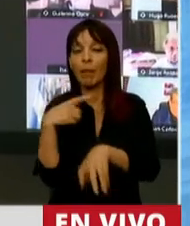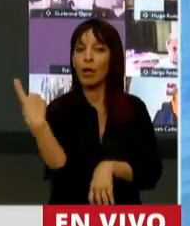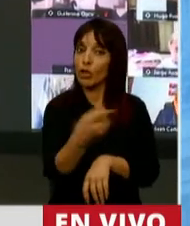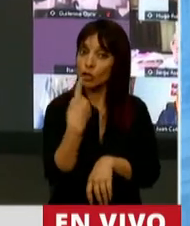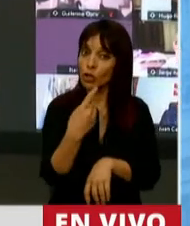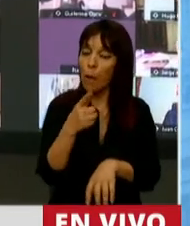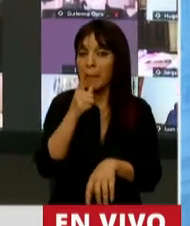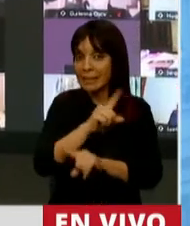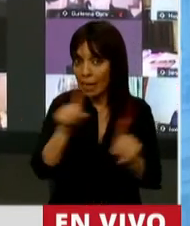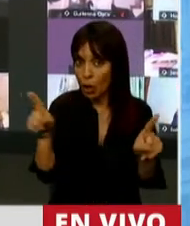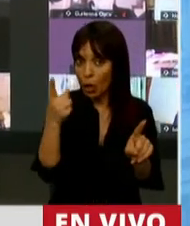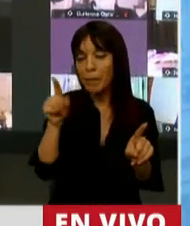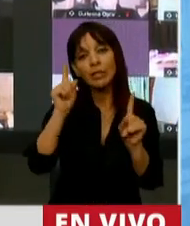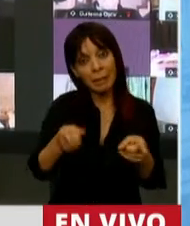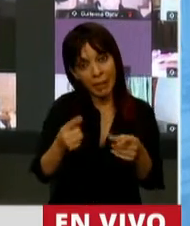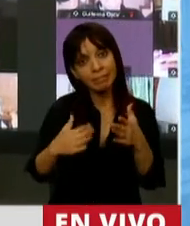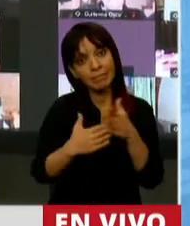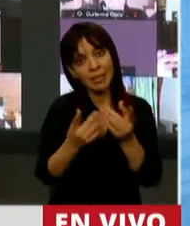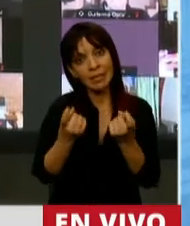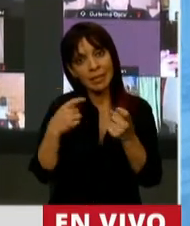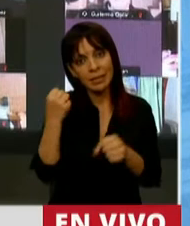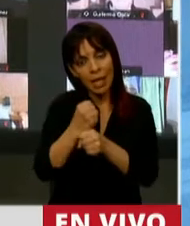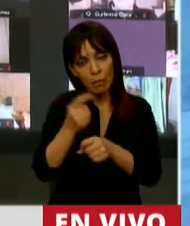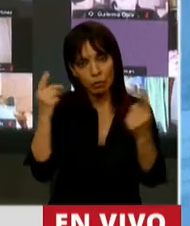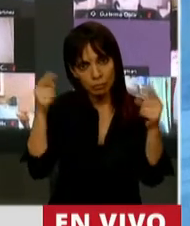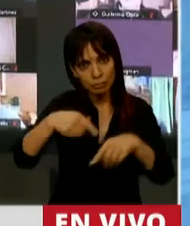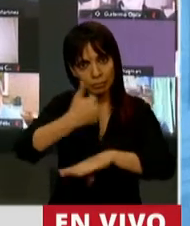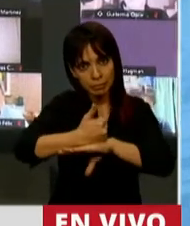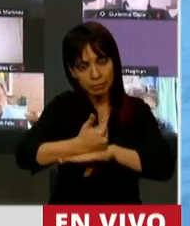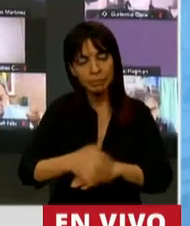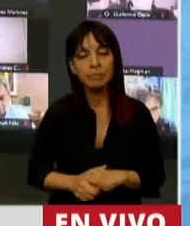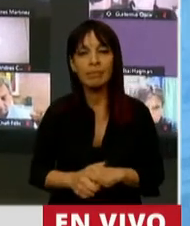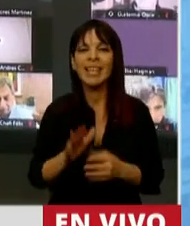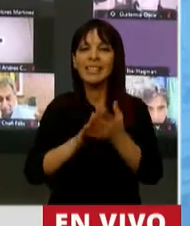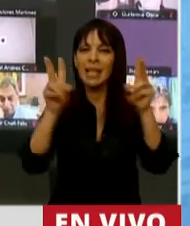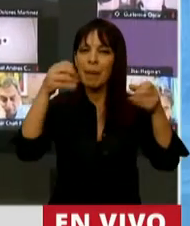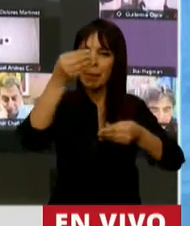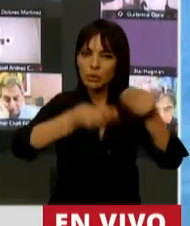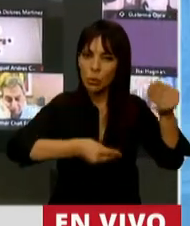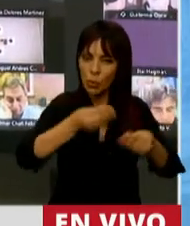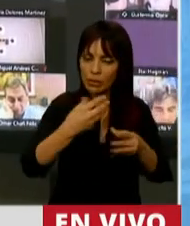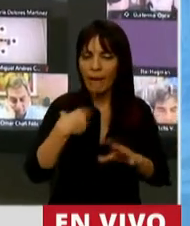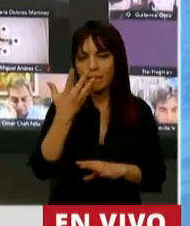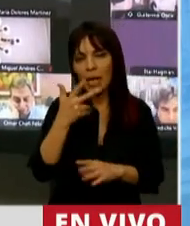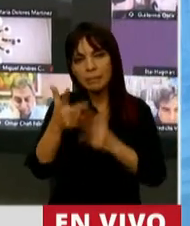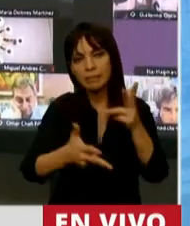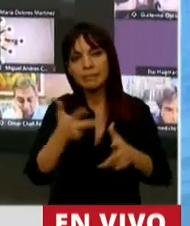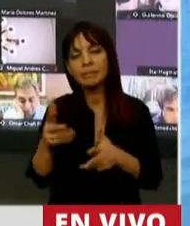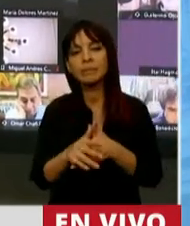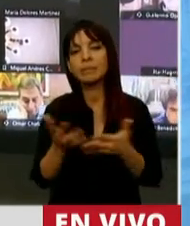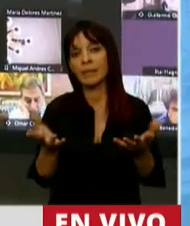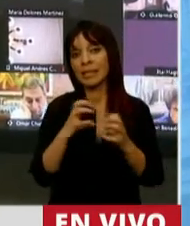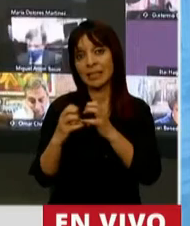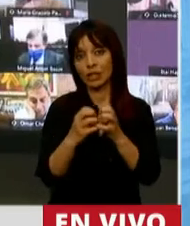aunque no lo parezcamos, también somos esenciales. Con respecto al presupuesto, me gustaría decir que evidentemente en la